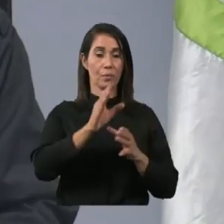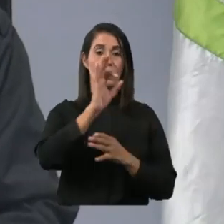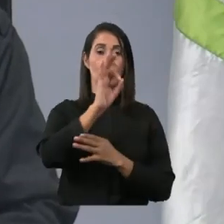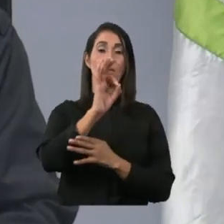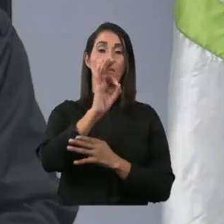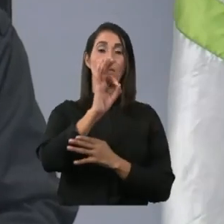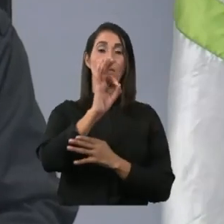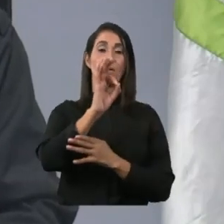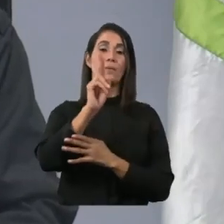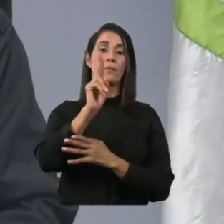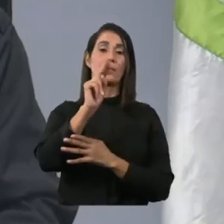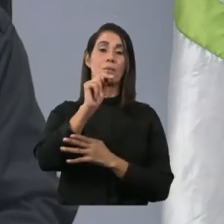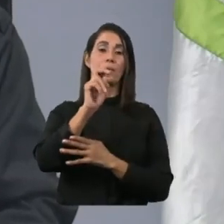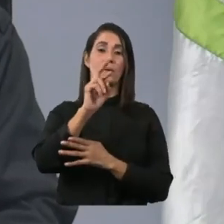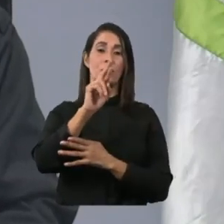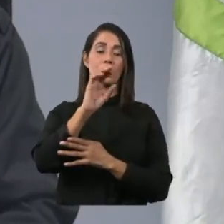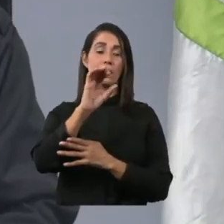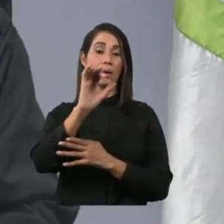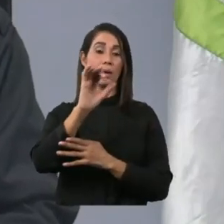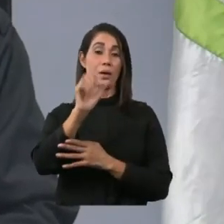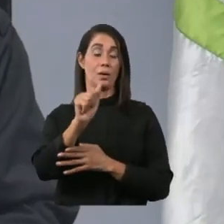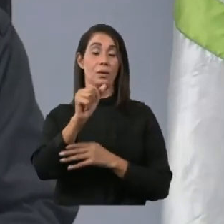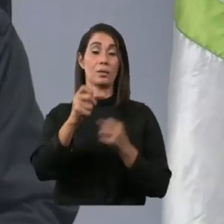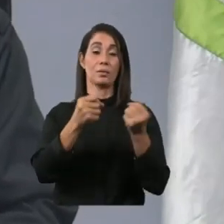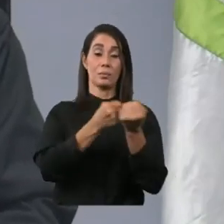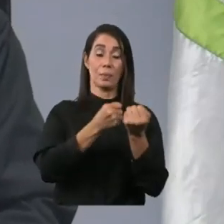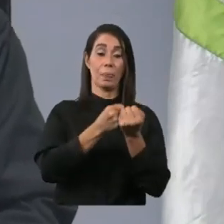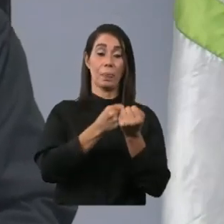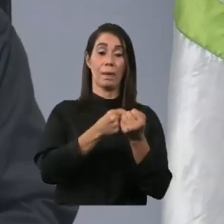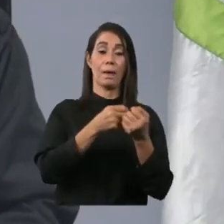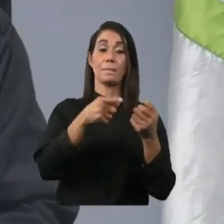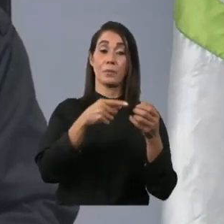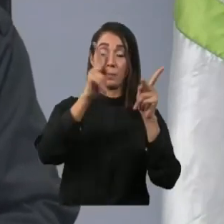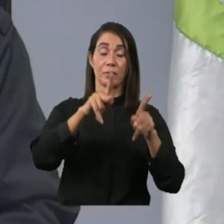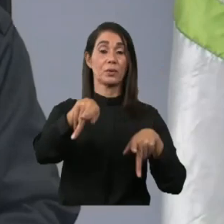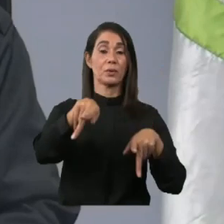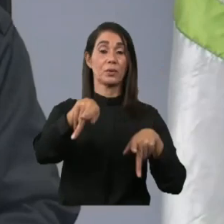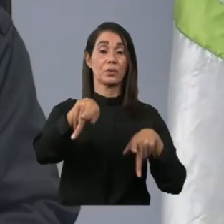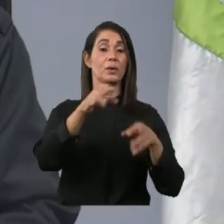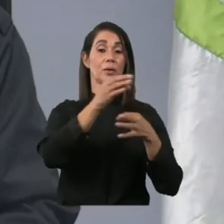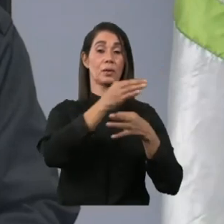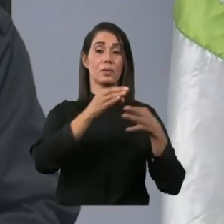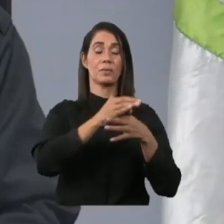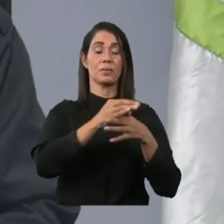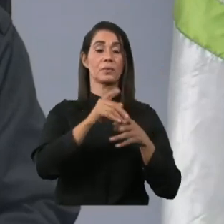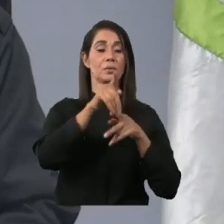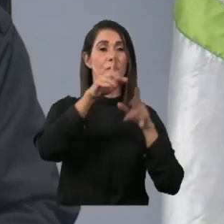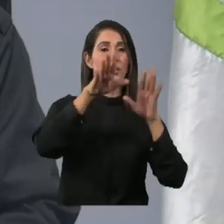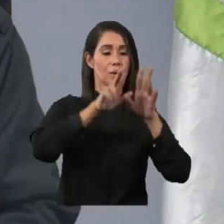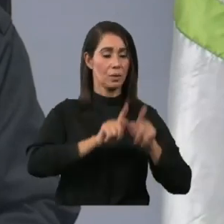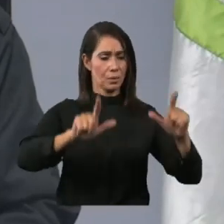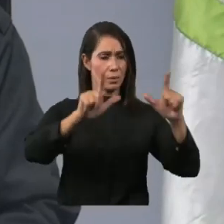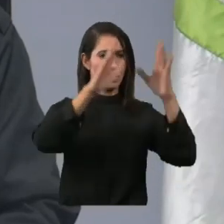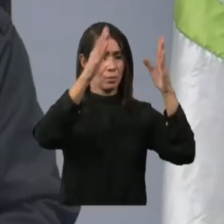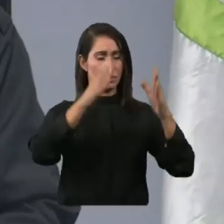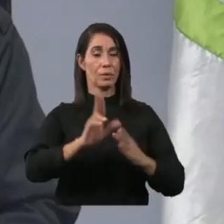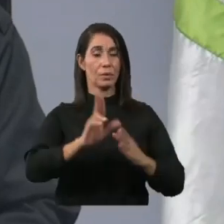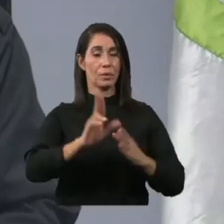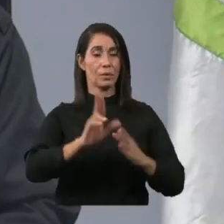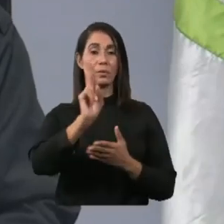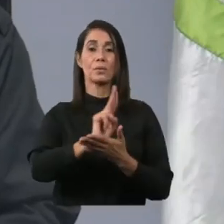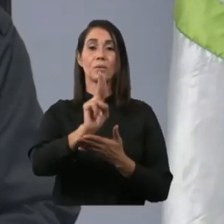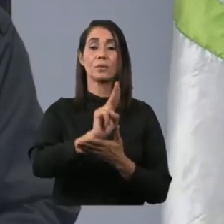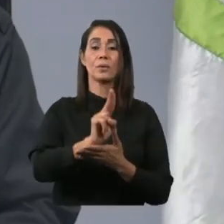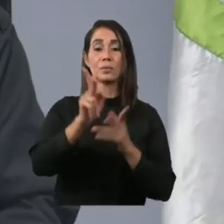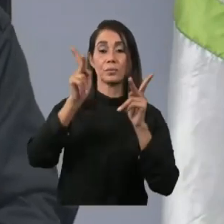por ciudadanos empresarios de San Francisco de Macorís y que están siendo usados por los